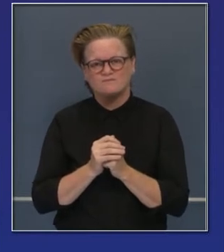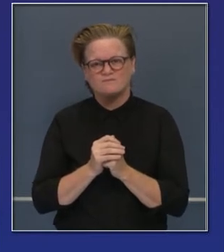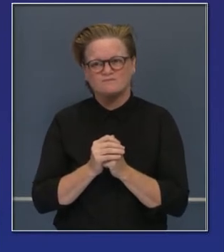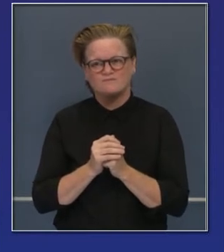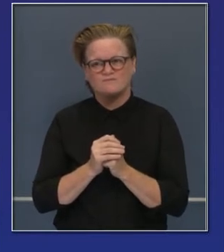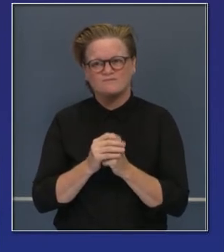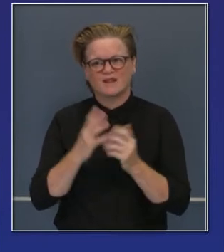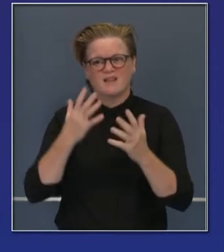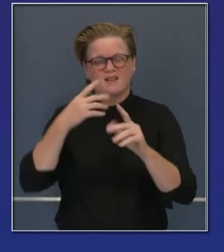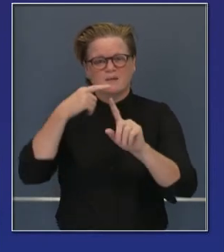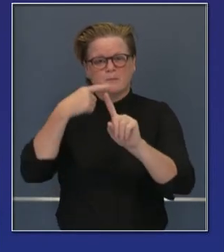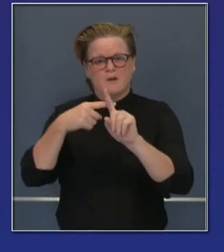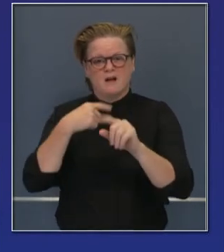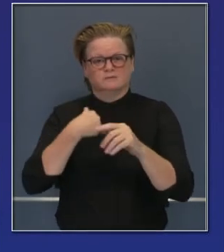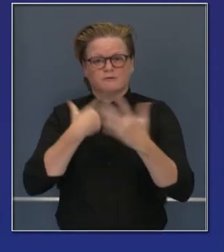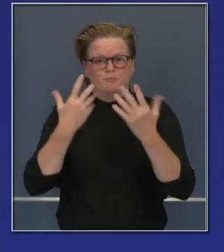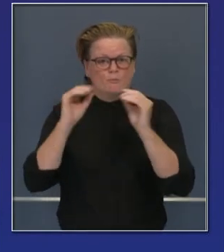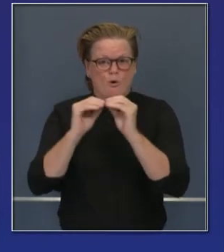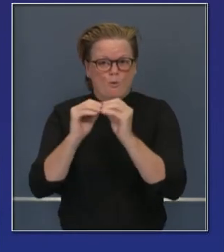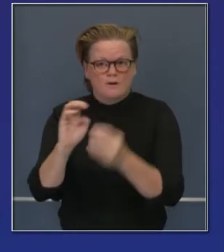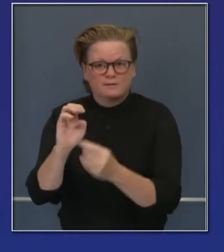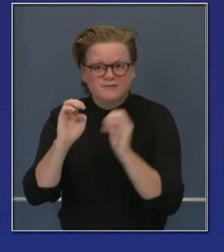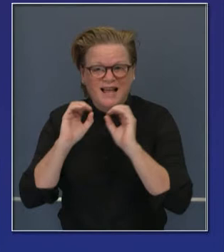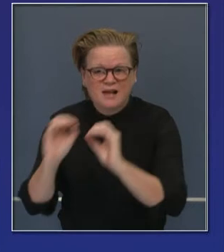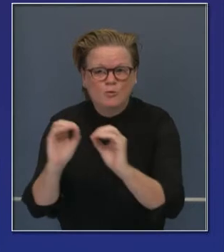la televisión tradicional, también en radio.